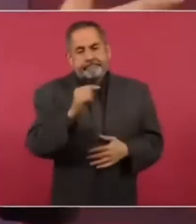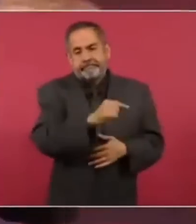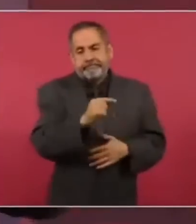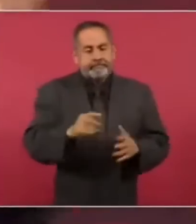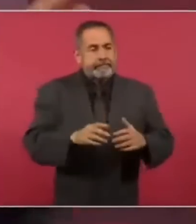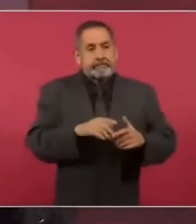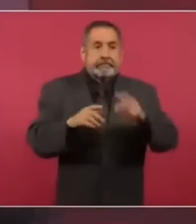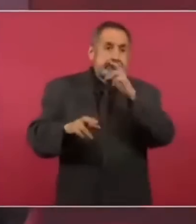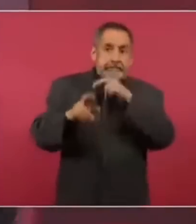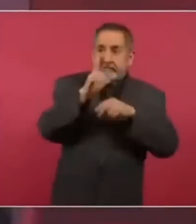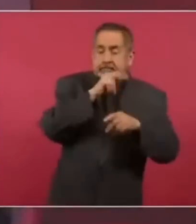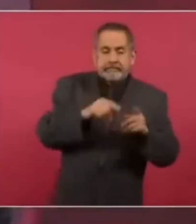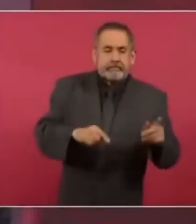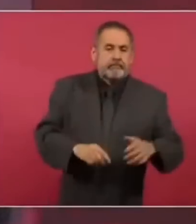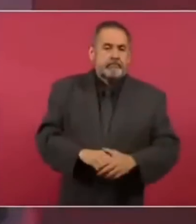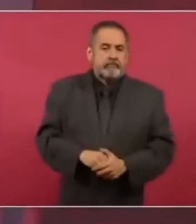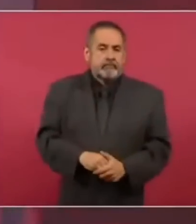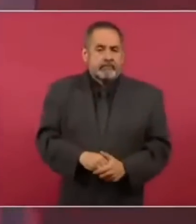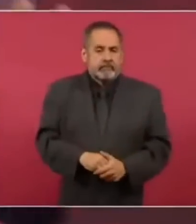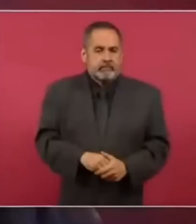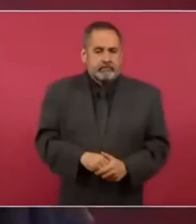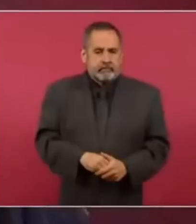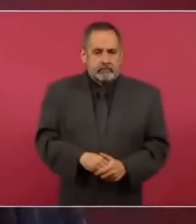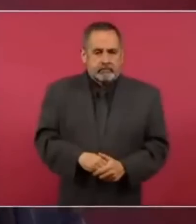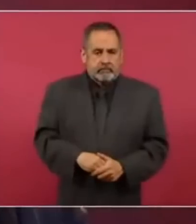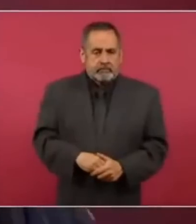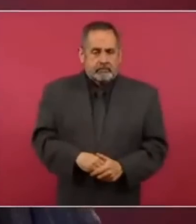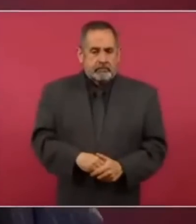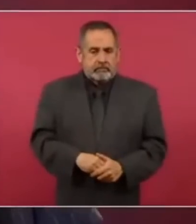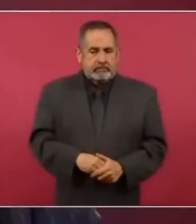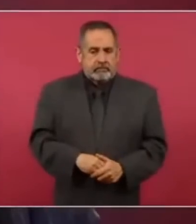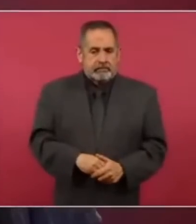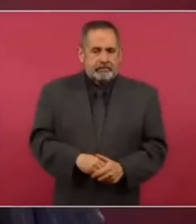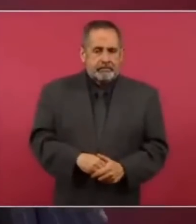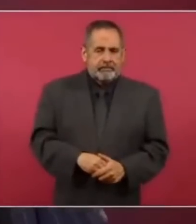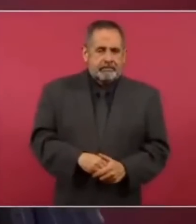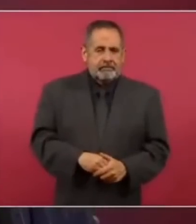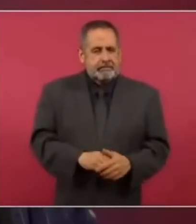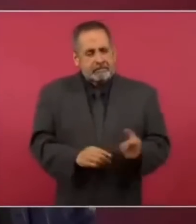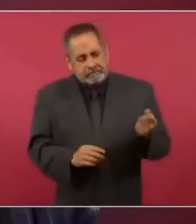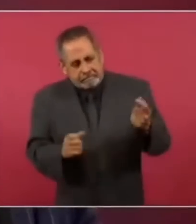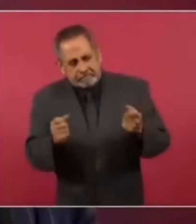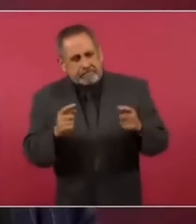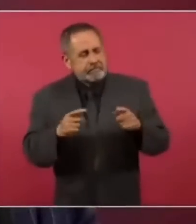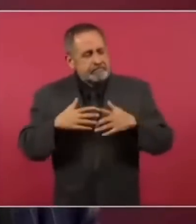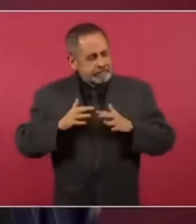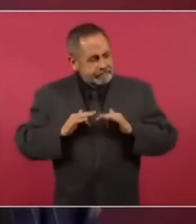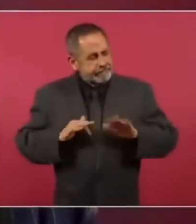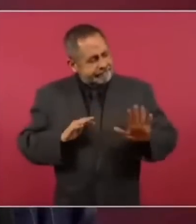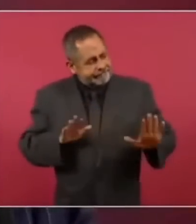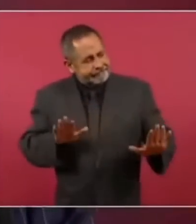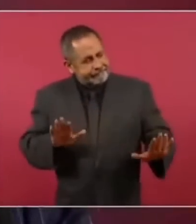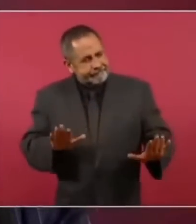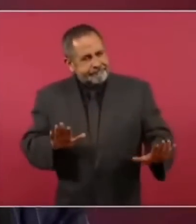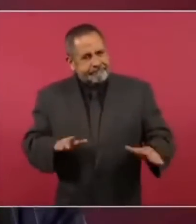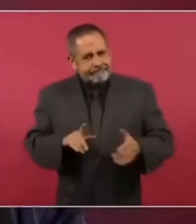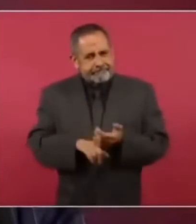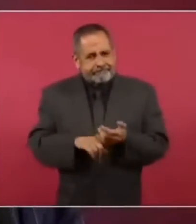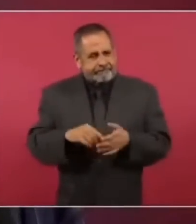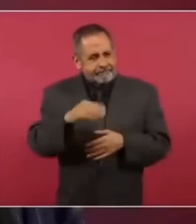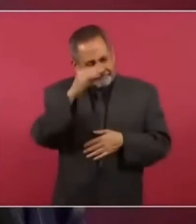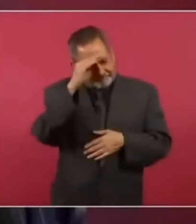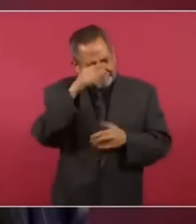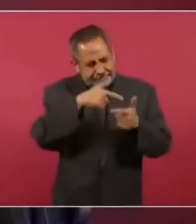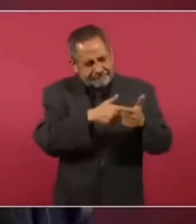desesperados hay un poco de consuelo y ojalá sigan pensando